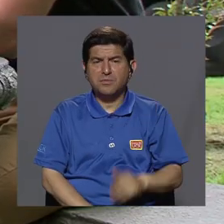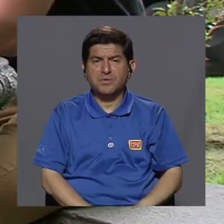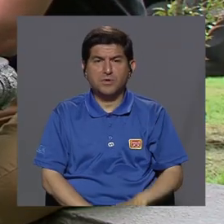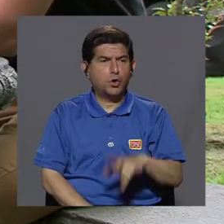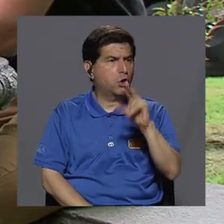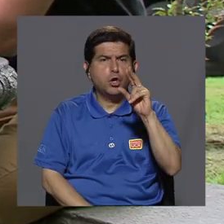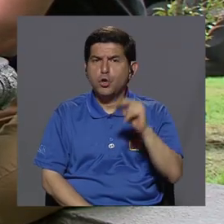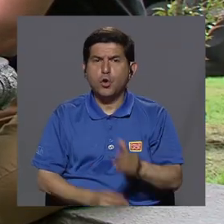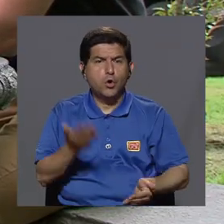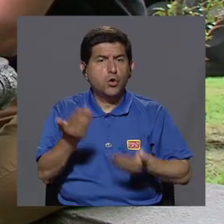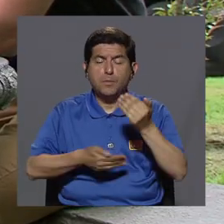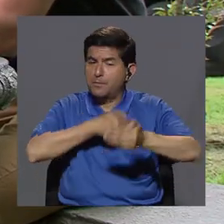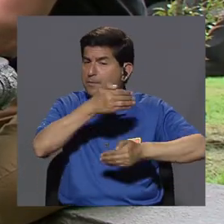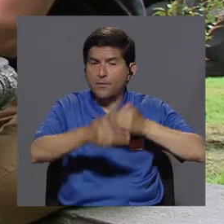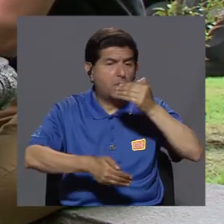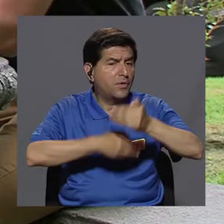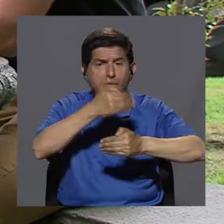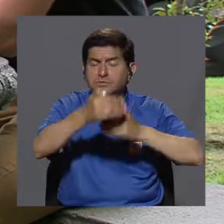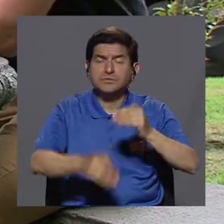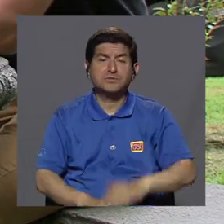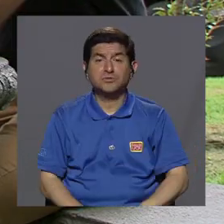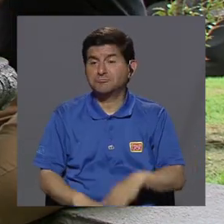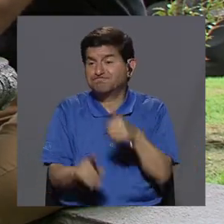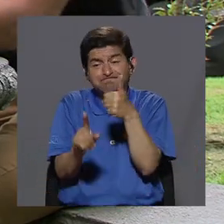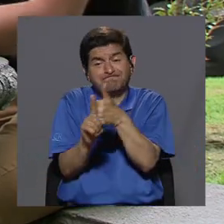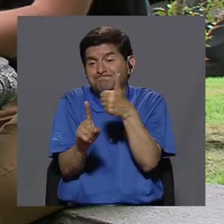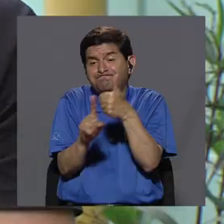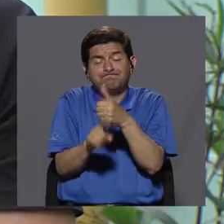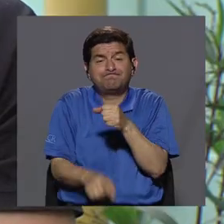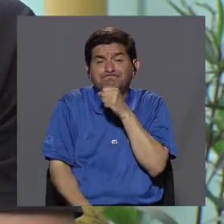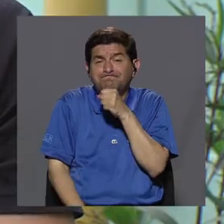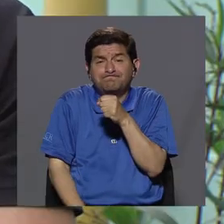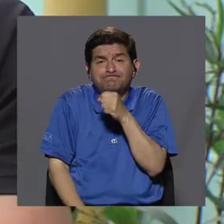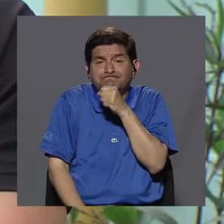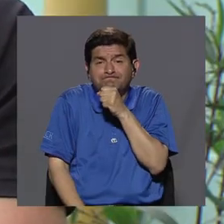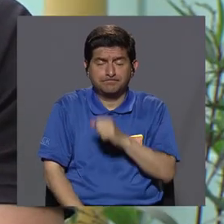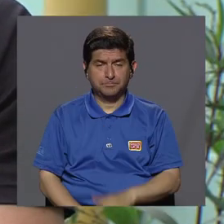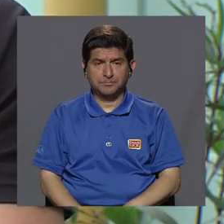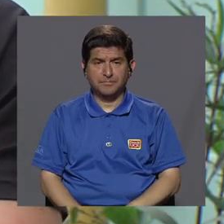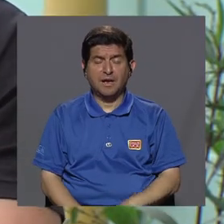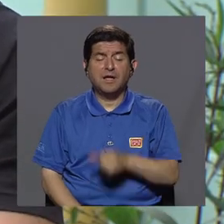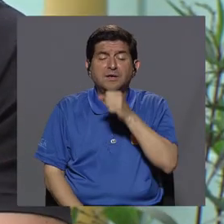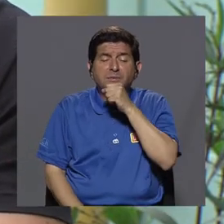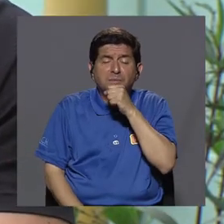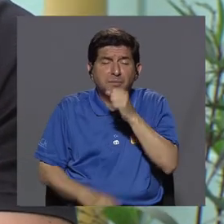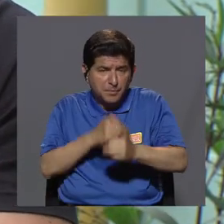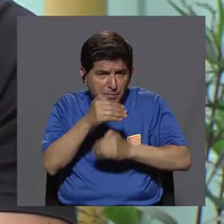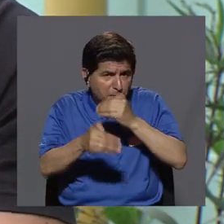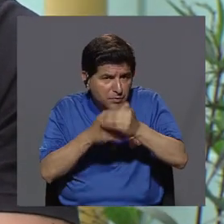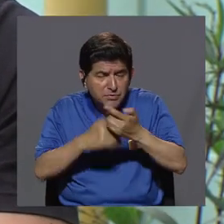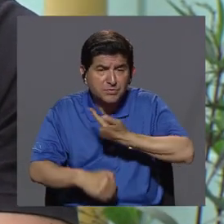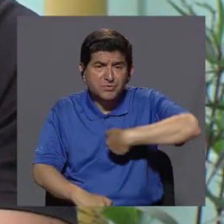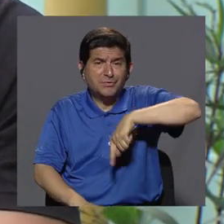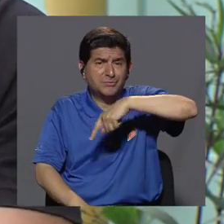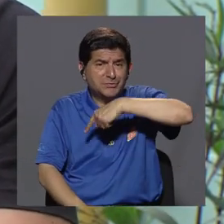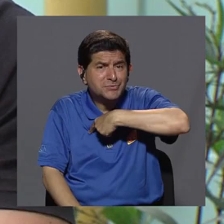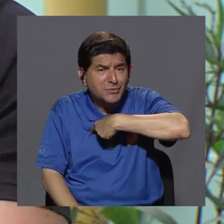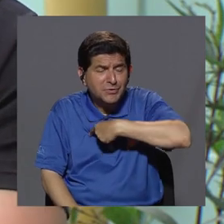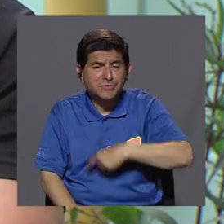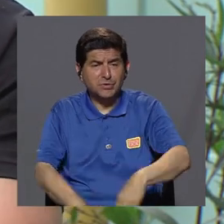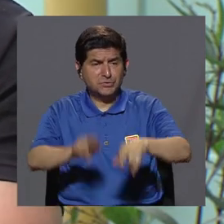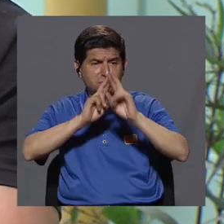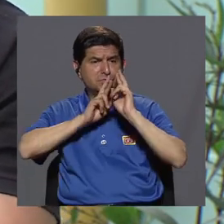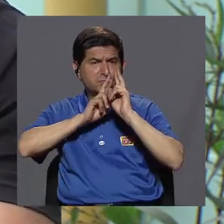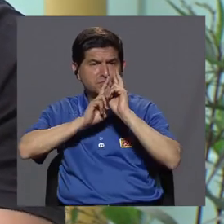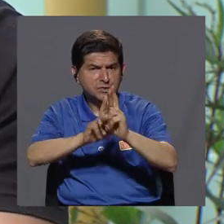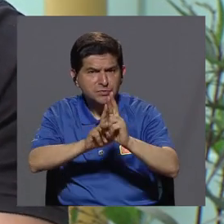Y no, pueden ser procesos propiamente del envejecimiento, ¿verdad? Porque en el envejecimiento nosotros respondemos